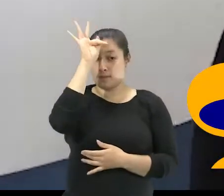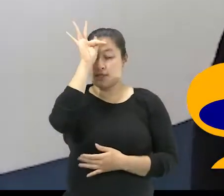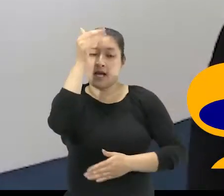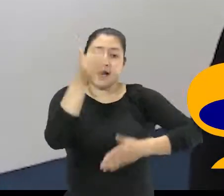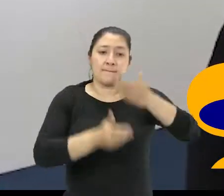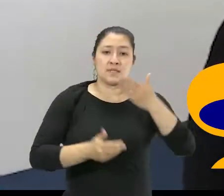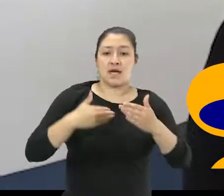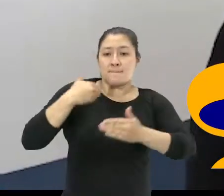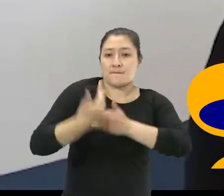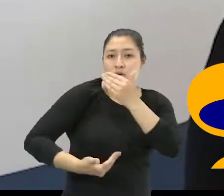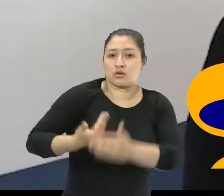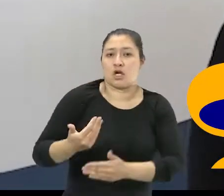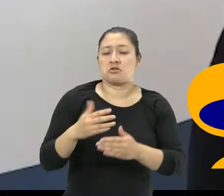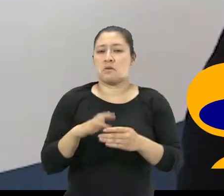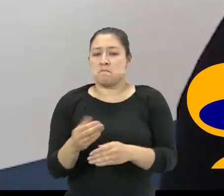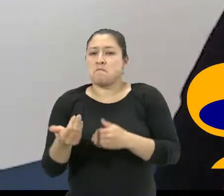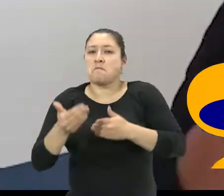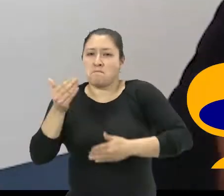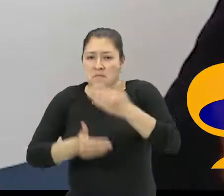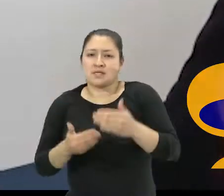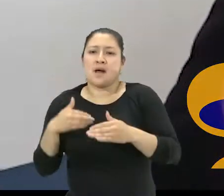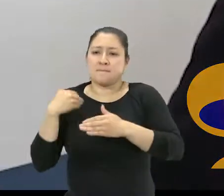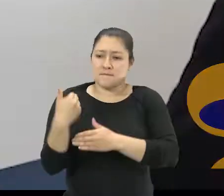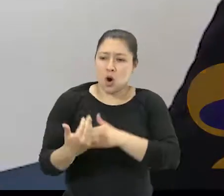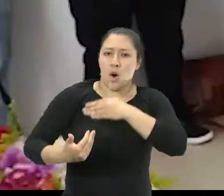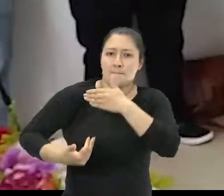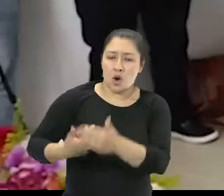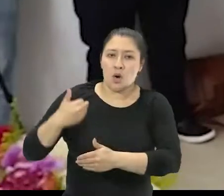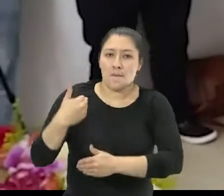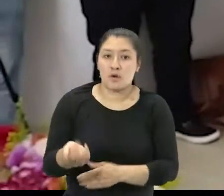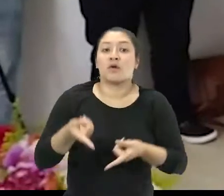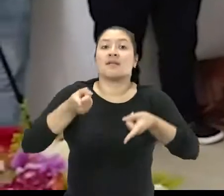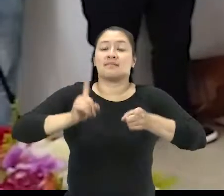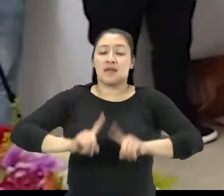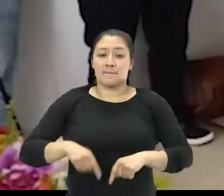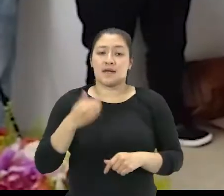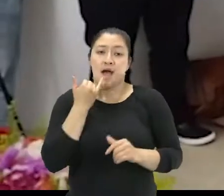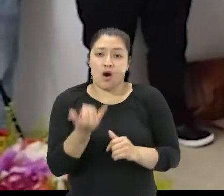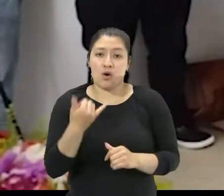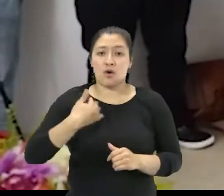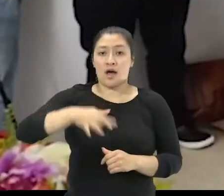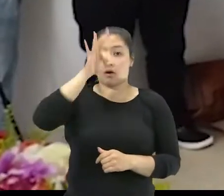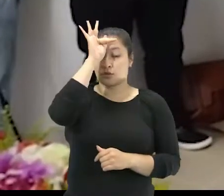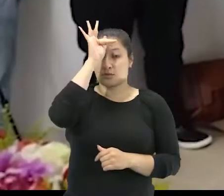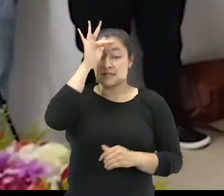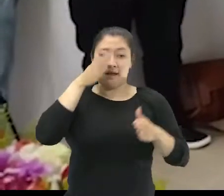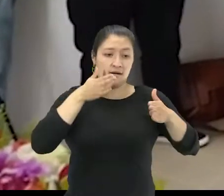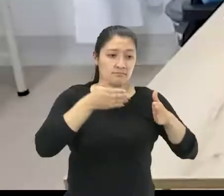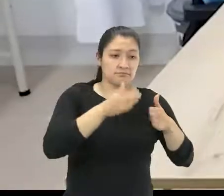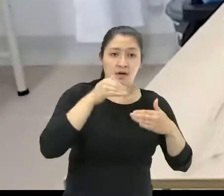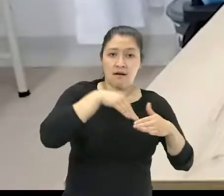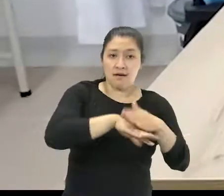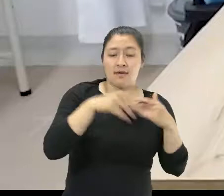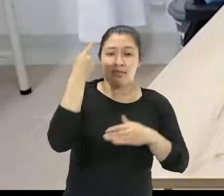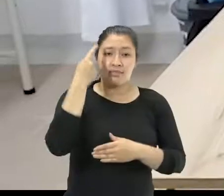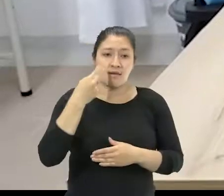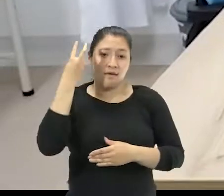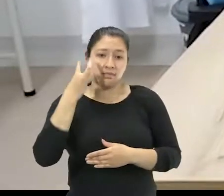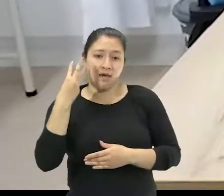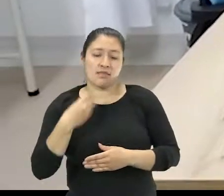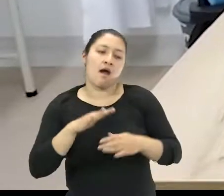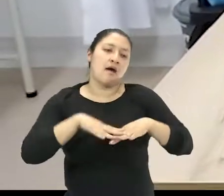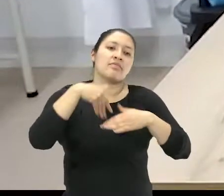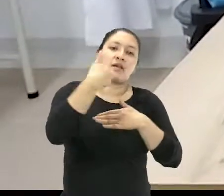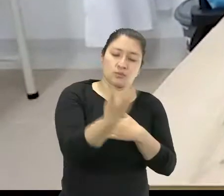de promoción de mantenimiento de la salud y el área de hospitalización la iremos habilitando en la medida en que la población requiera